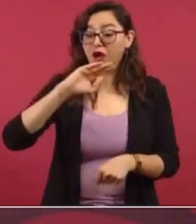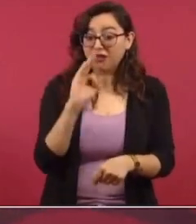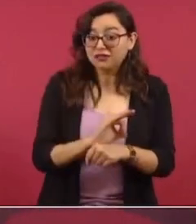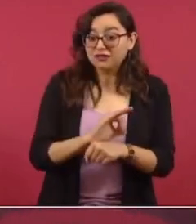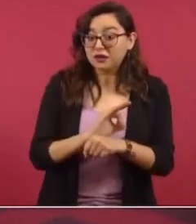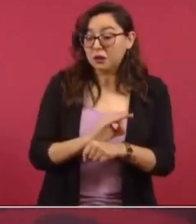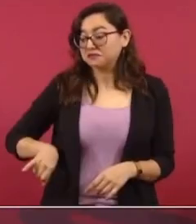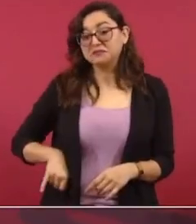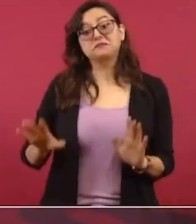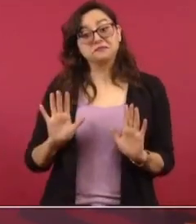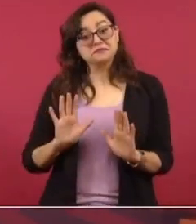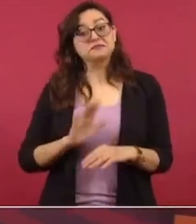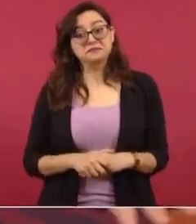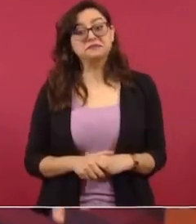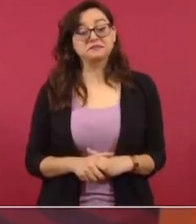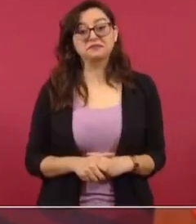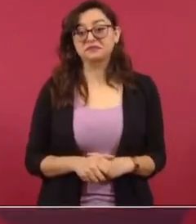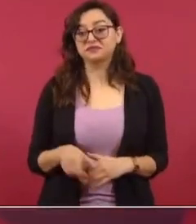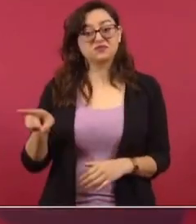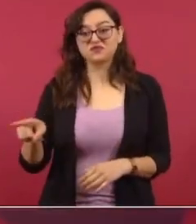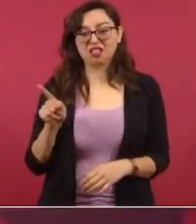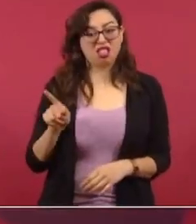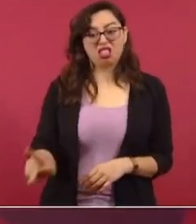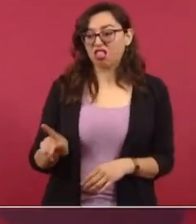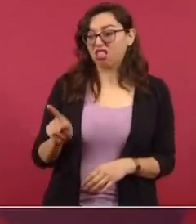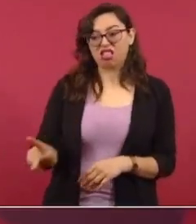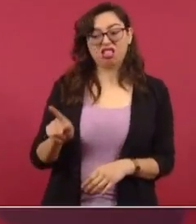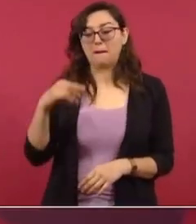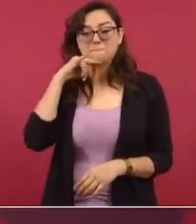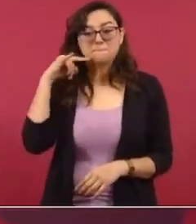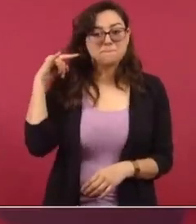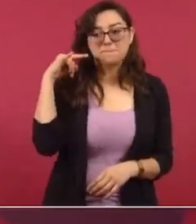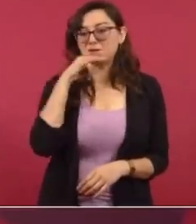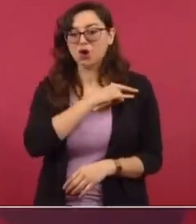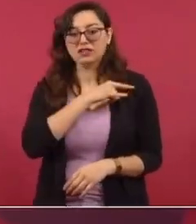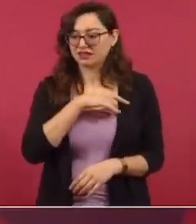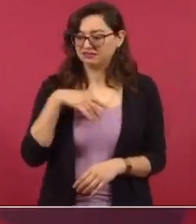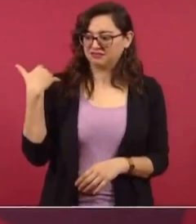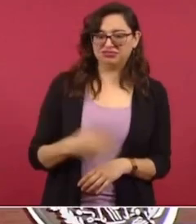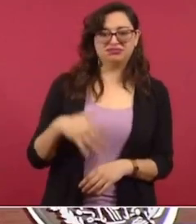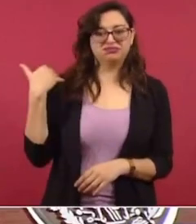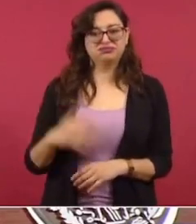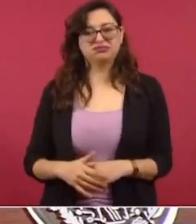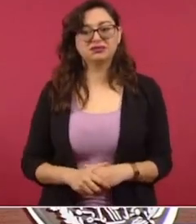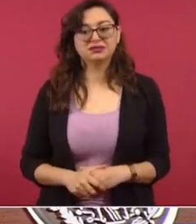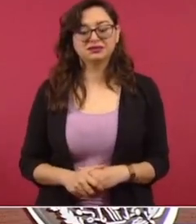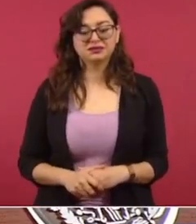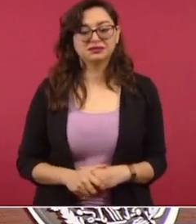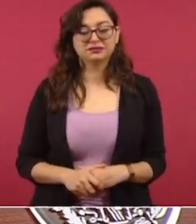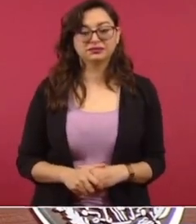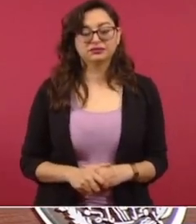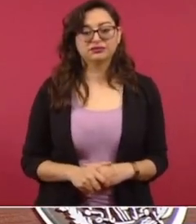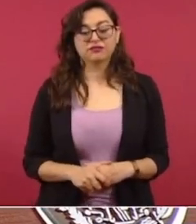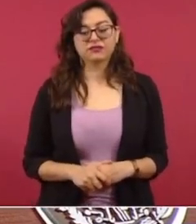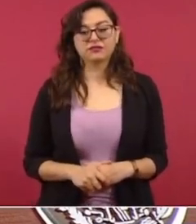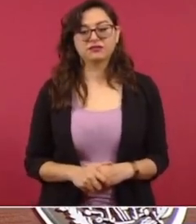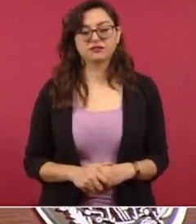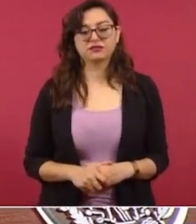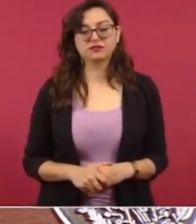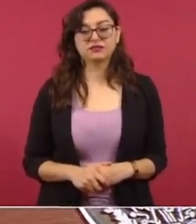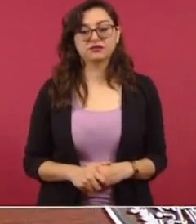ya el PAN es feminista. Fíjense a qué nivel de hipocresía. Y todo por